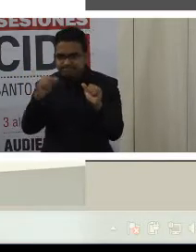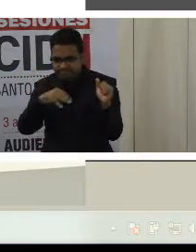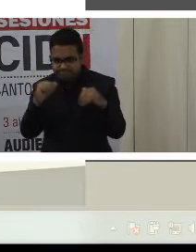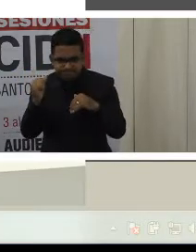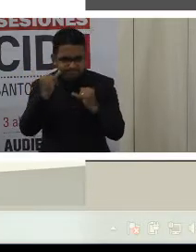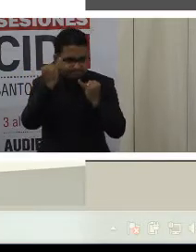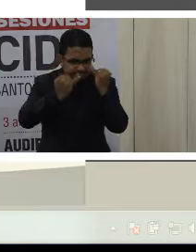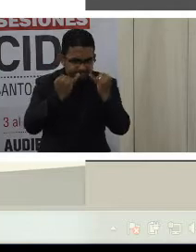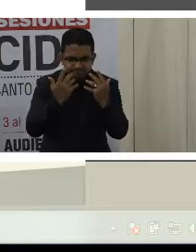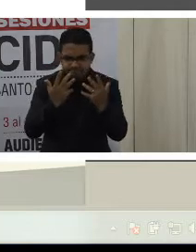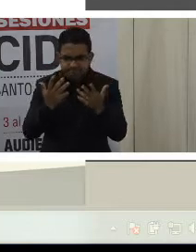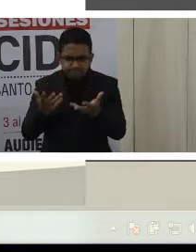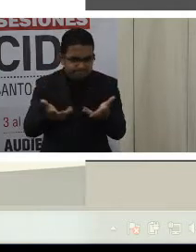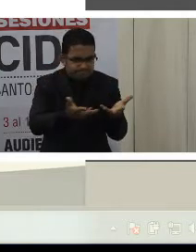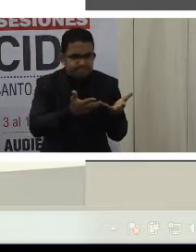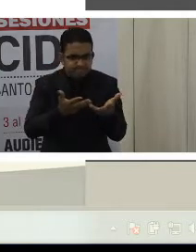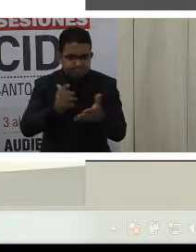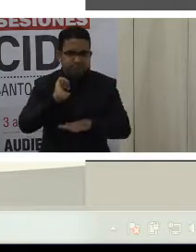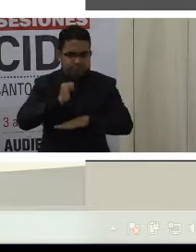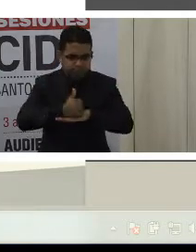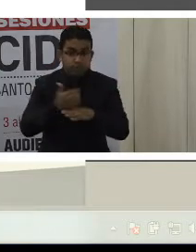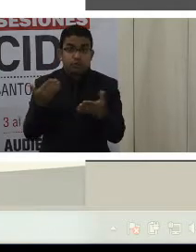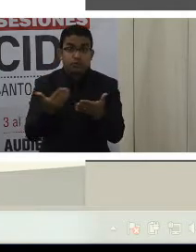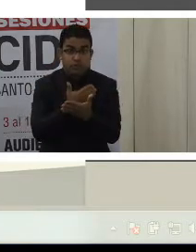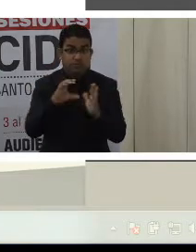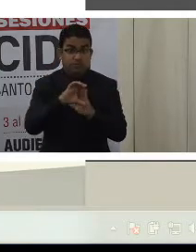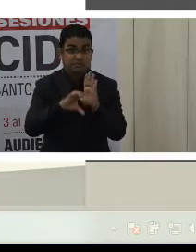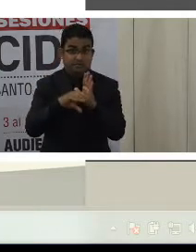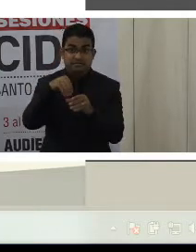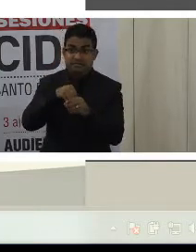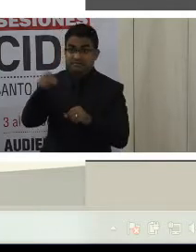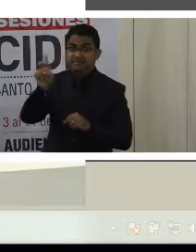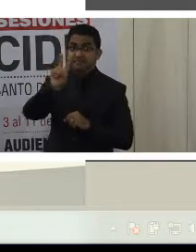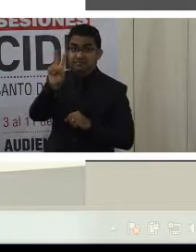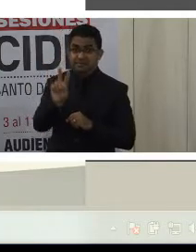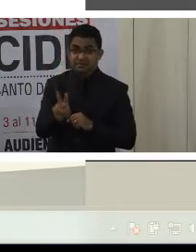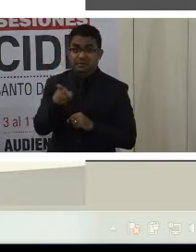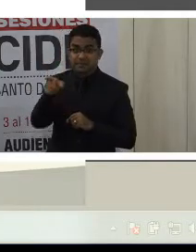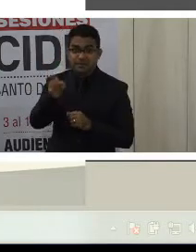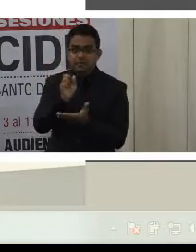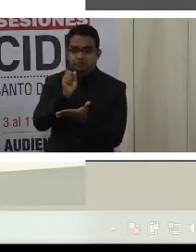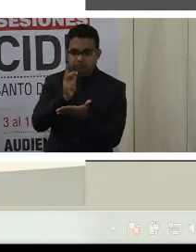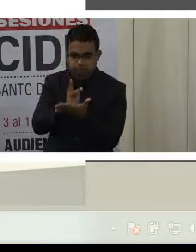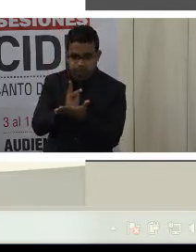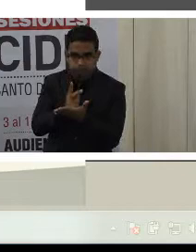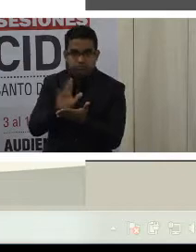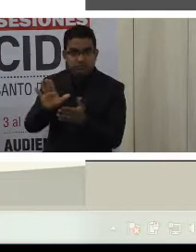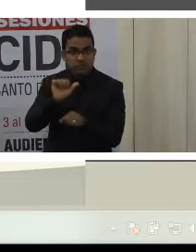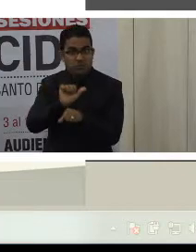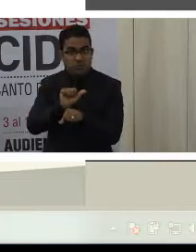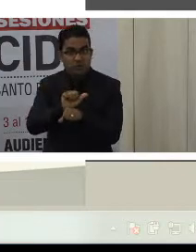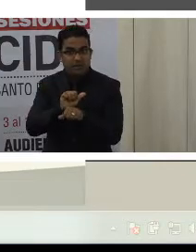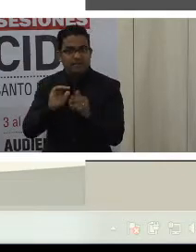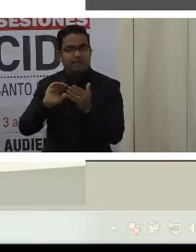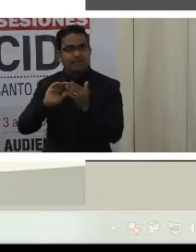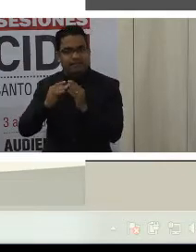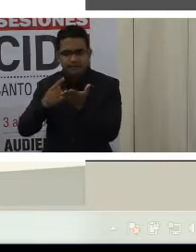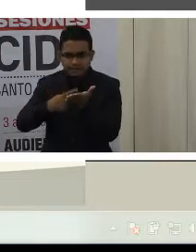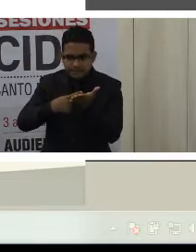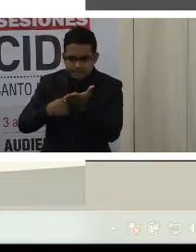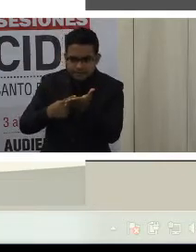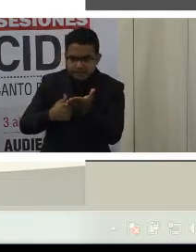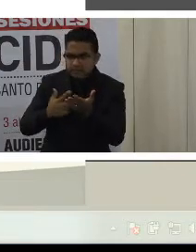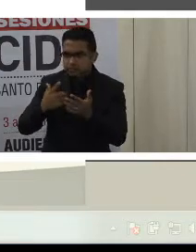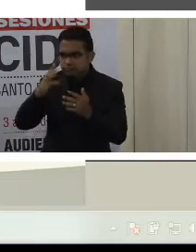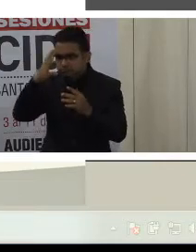propuesta de que la nueva Constitución que surge en Venezuela, luego de la aprobación de nuestro pueblo mediante referéndum,